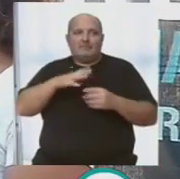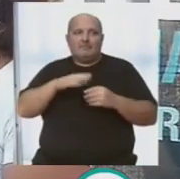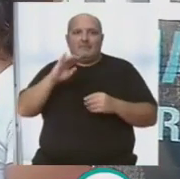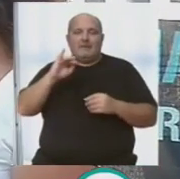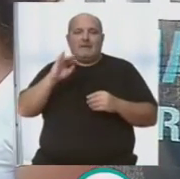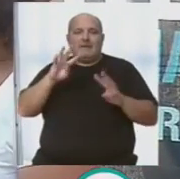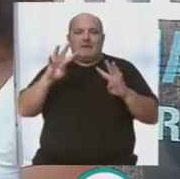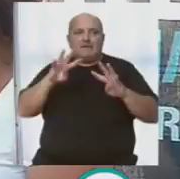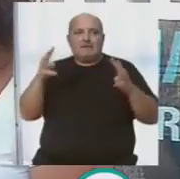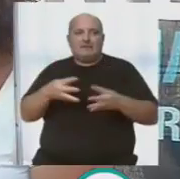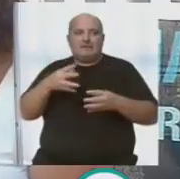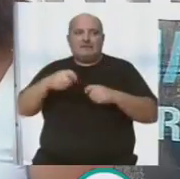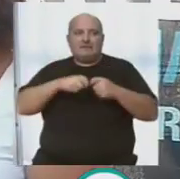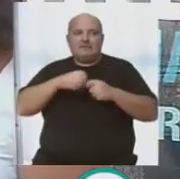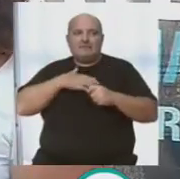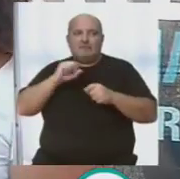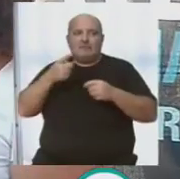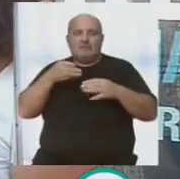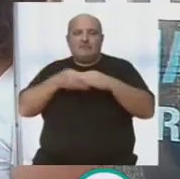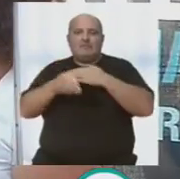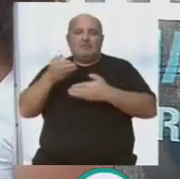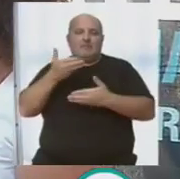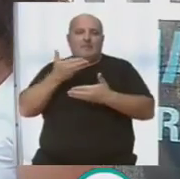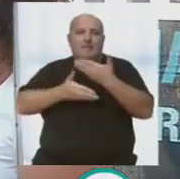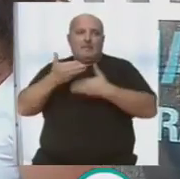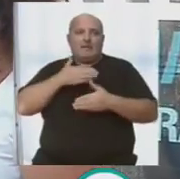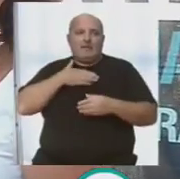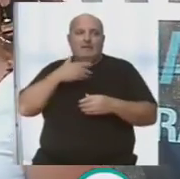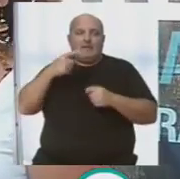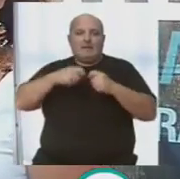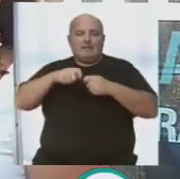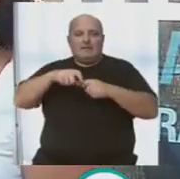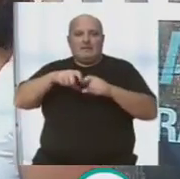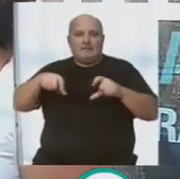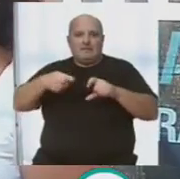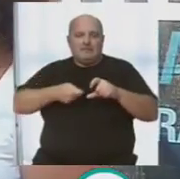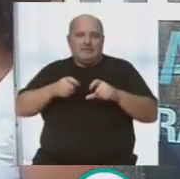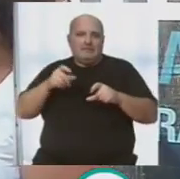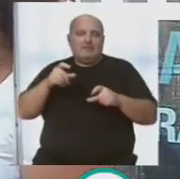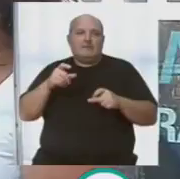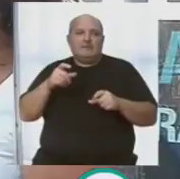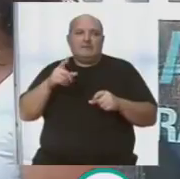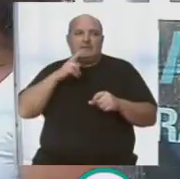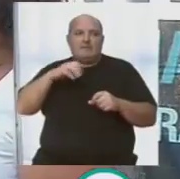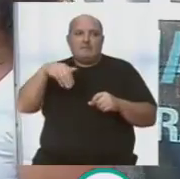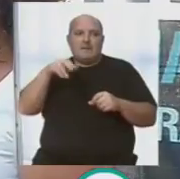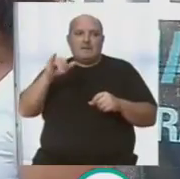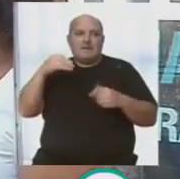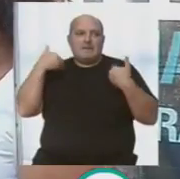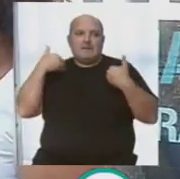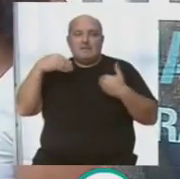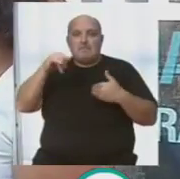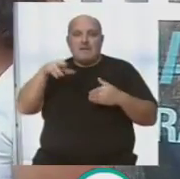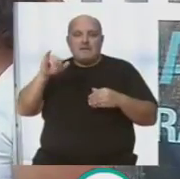el Melle, que siempre fue nuestro máximo colaborador en este tipo de cosas, que es de aquí un recuerdo a Vicente y a su hermano, que siempre se han portado de